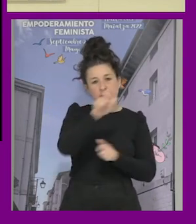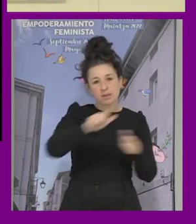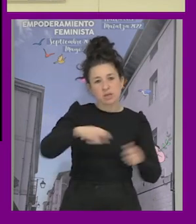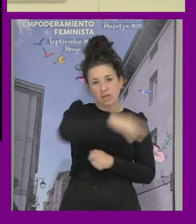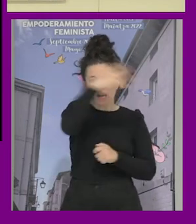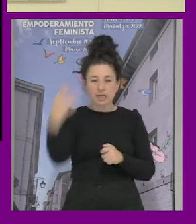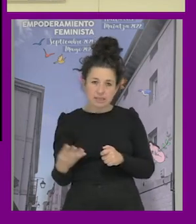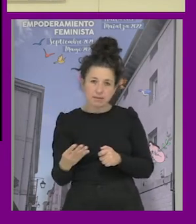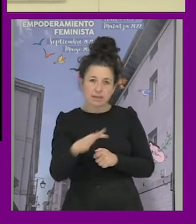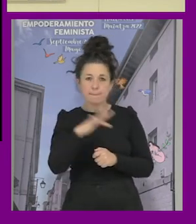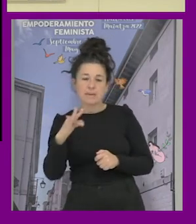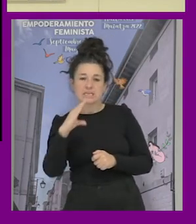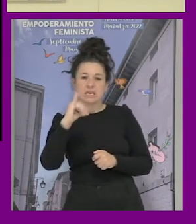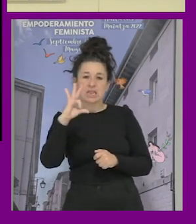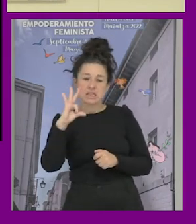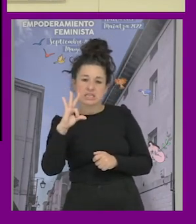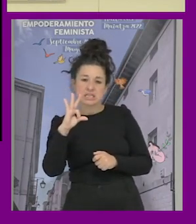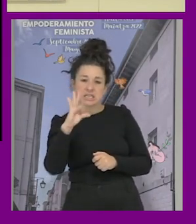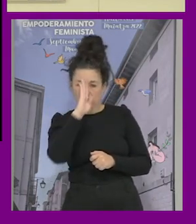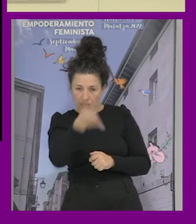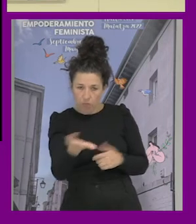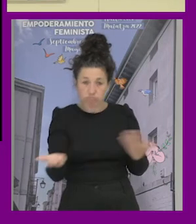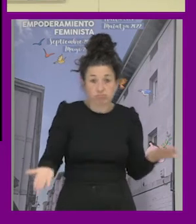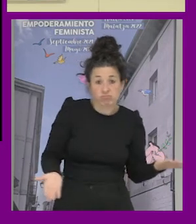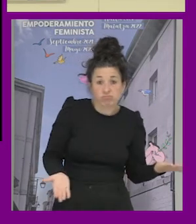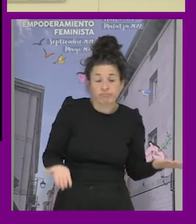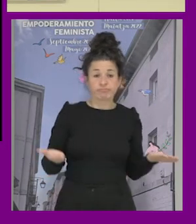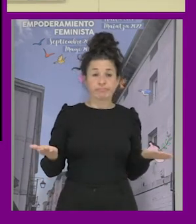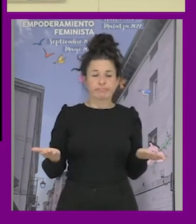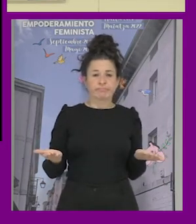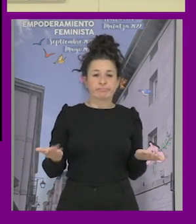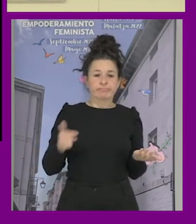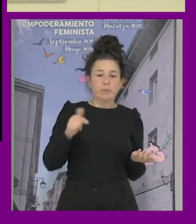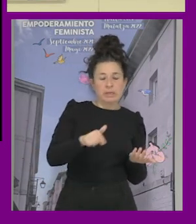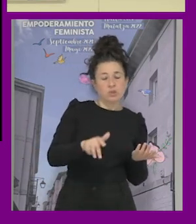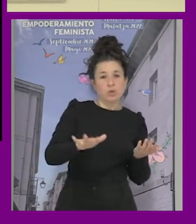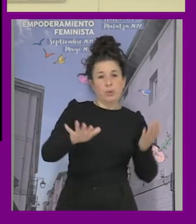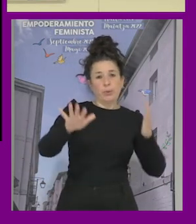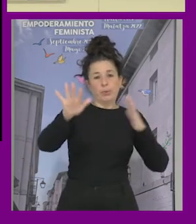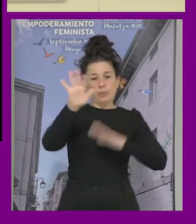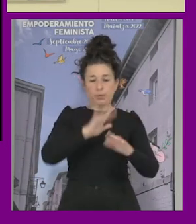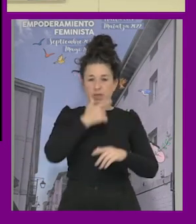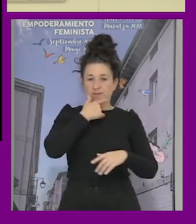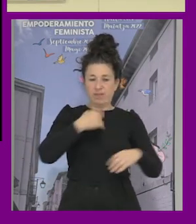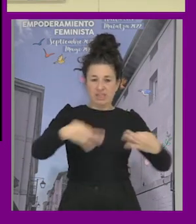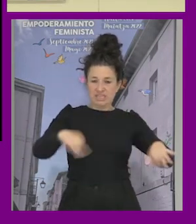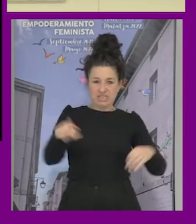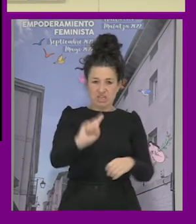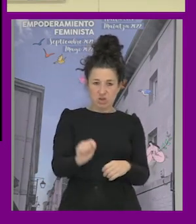LGTBI y cis hetero ¿no? es como bueno es que esto es muy complejo porque todas las personas LGTBI y